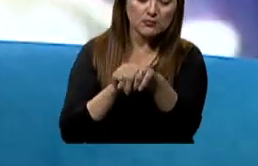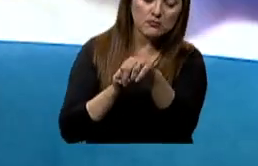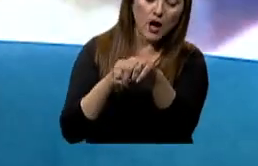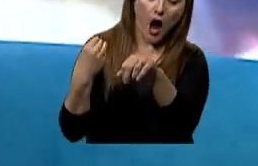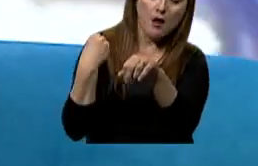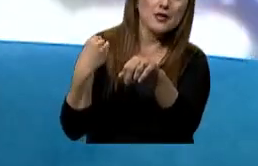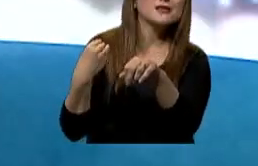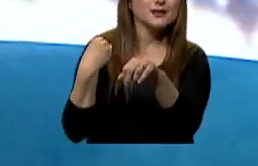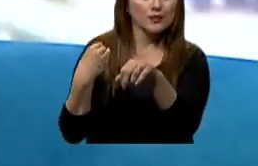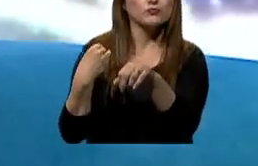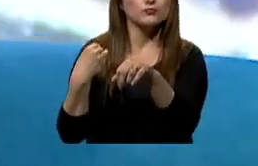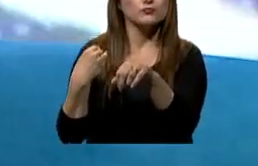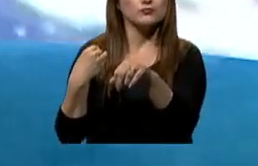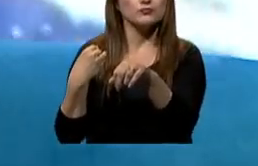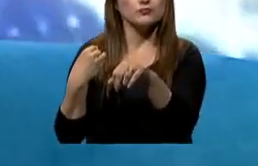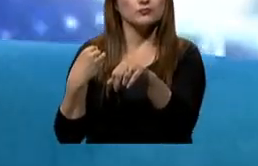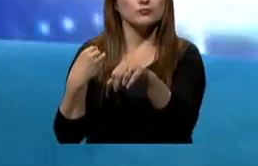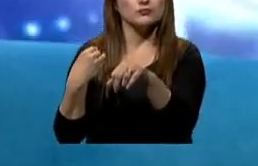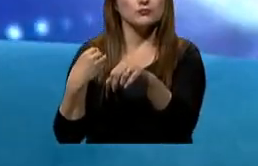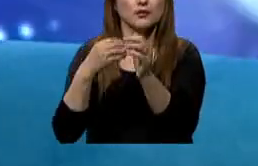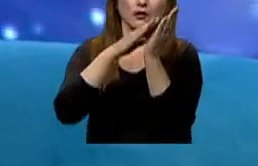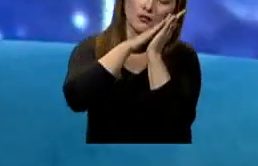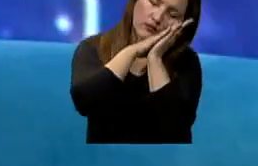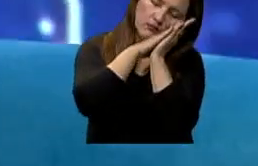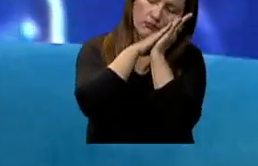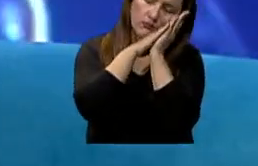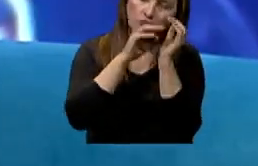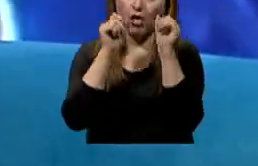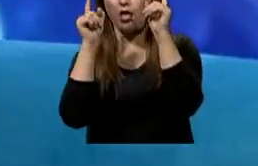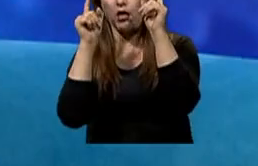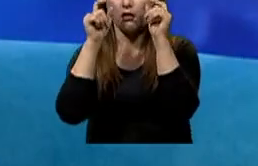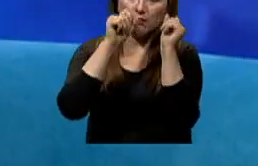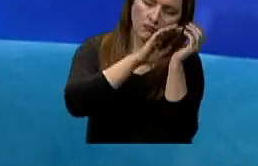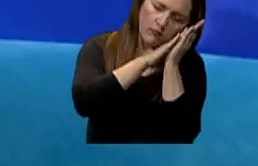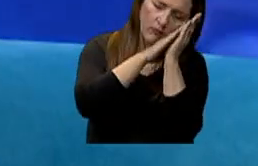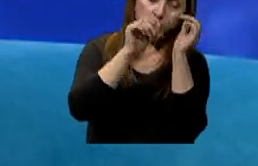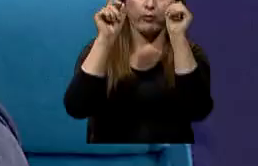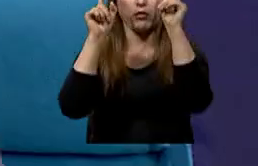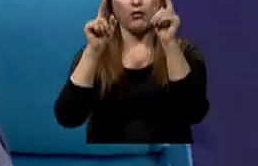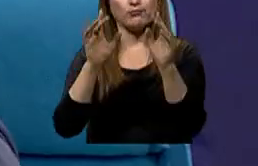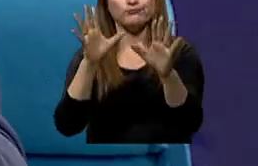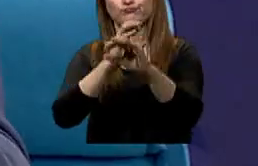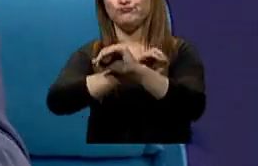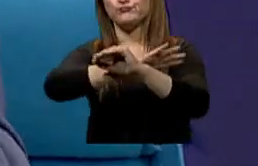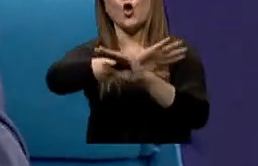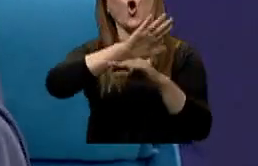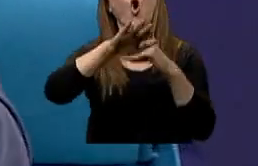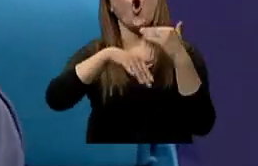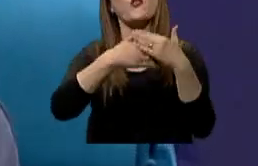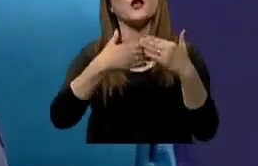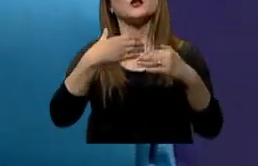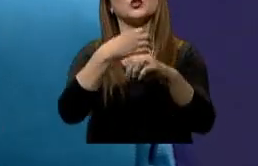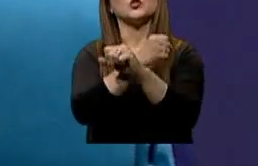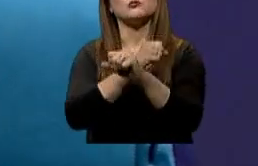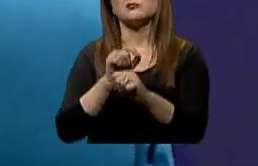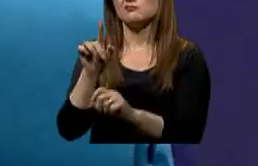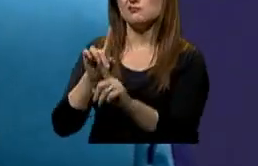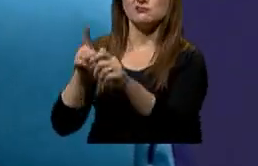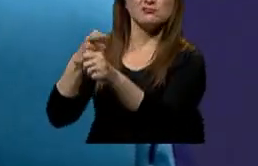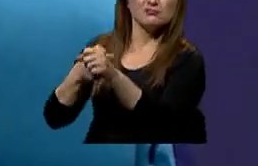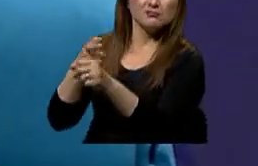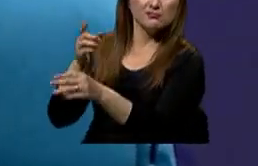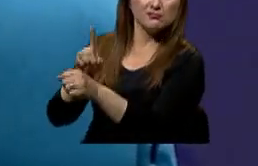efectivamente que me despierto en muchas horas con frecuencia. Correcto, es decir, todavía no has hecho un diagnóstico específico con el